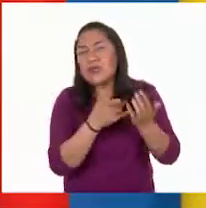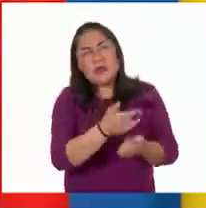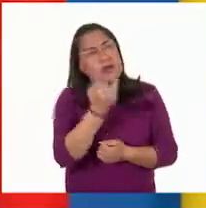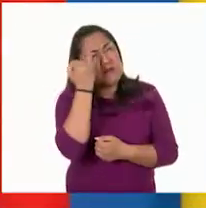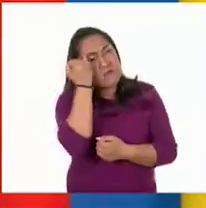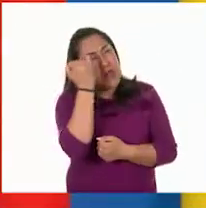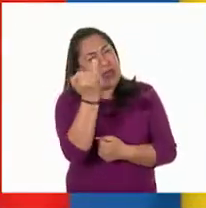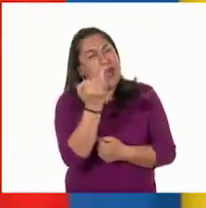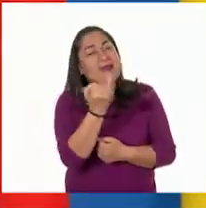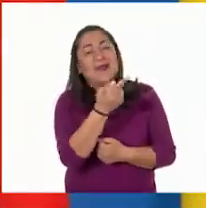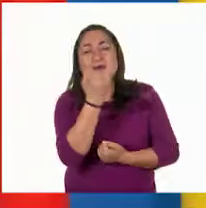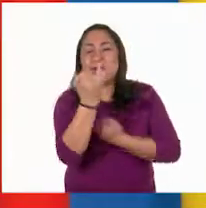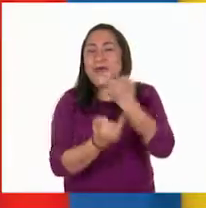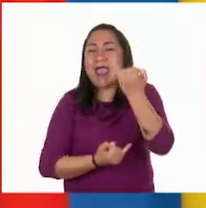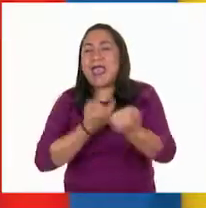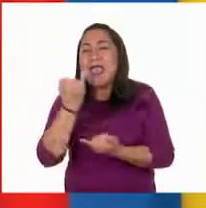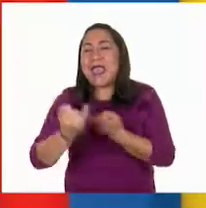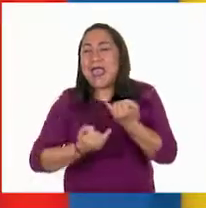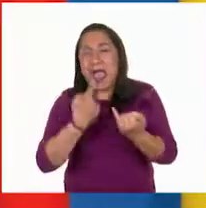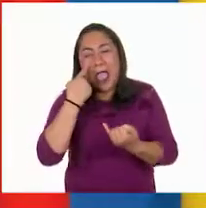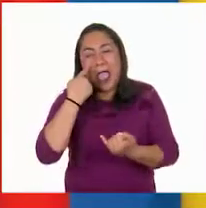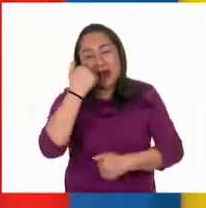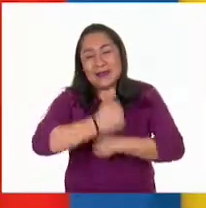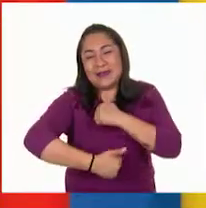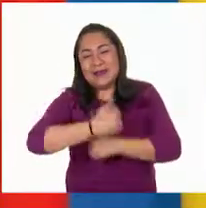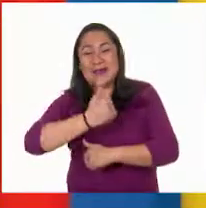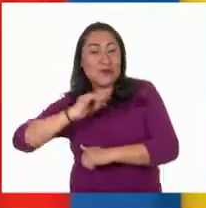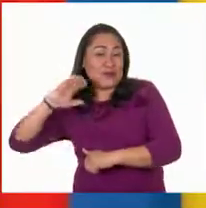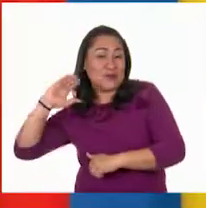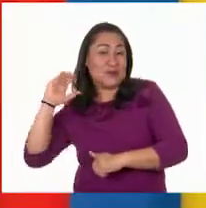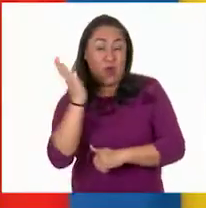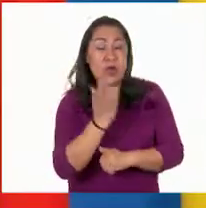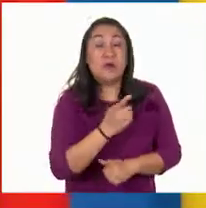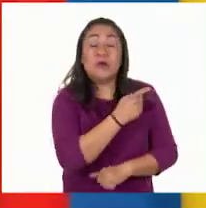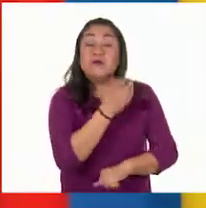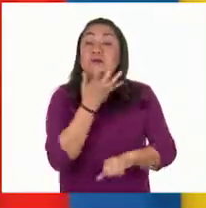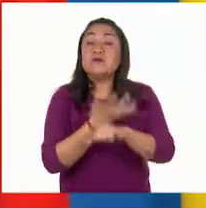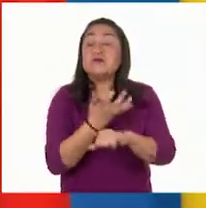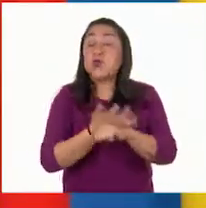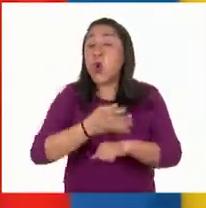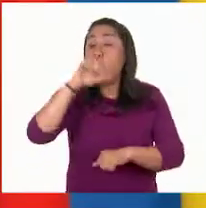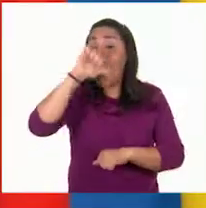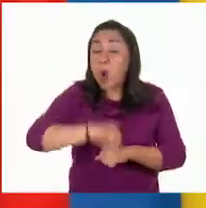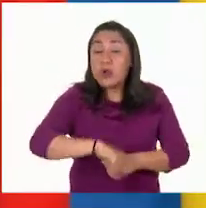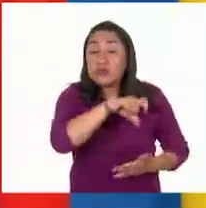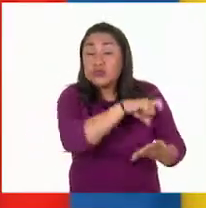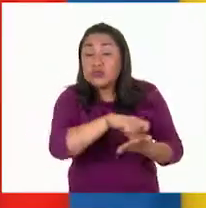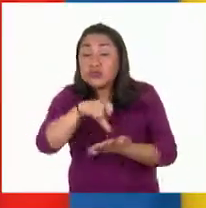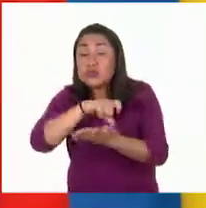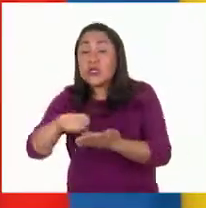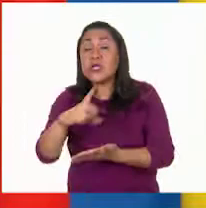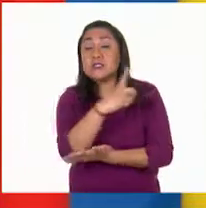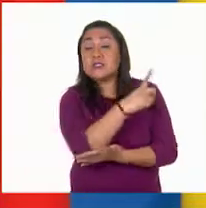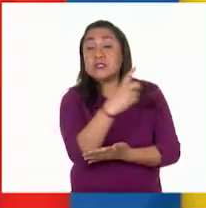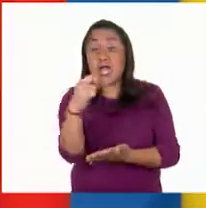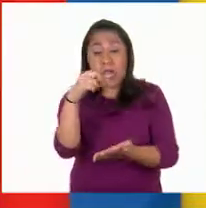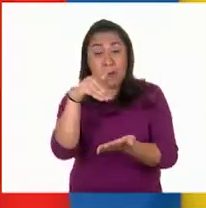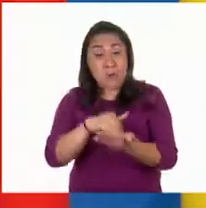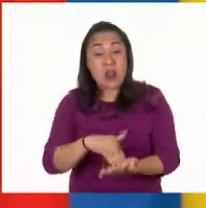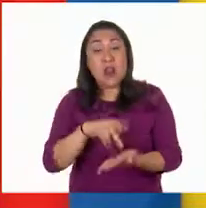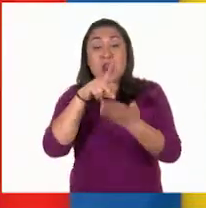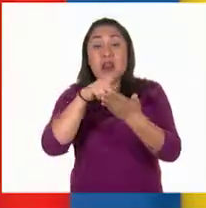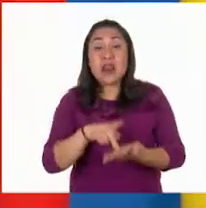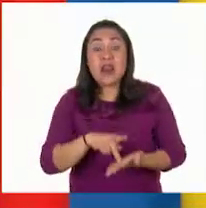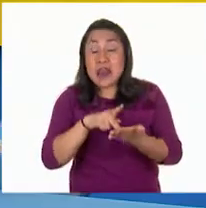durante el Super Bowl, los estadounidenses han llegado a consumir 100 mil toneladas de esta